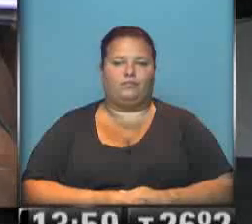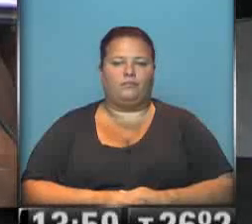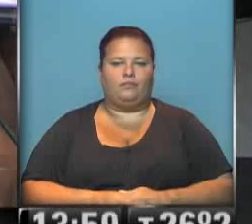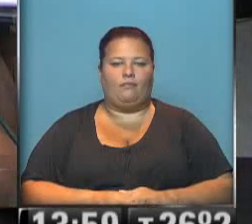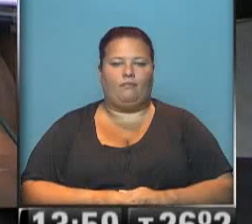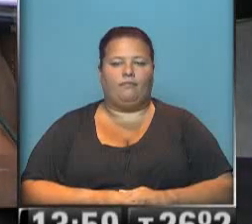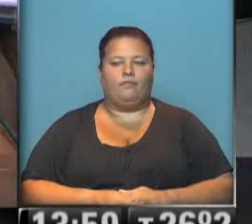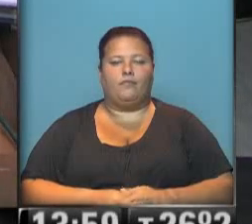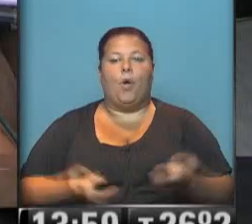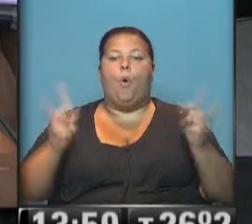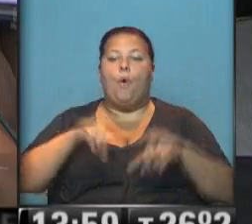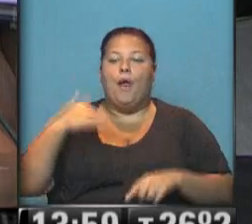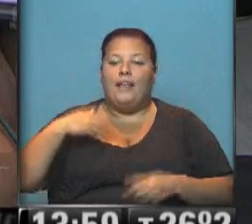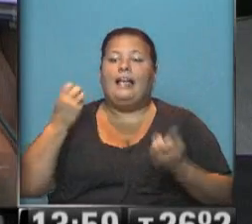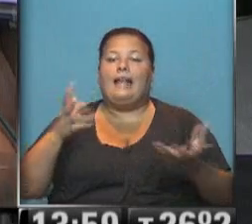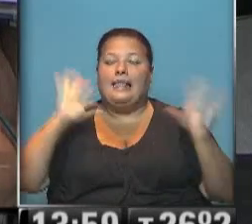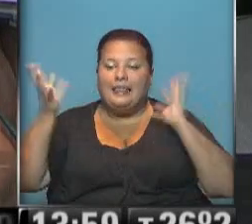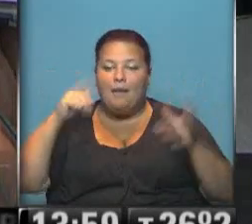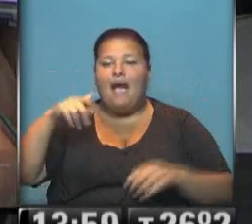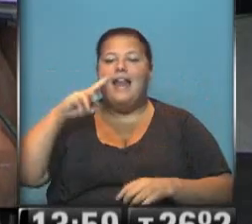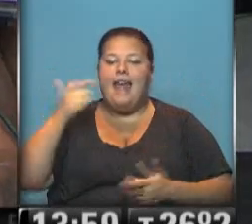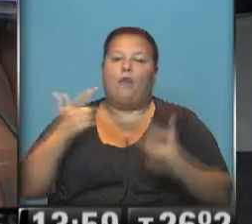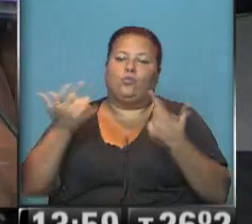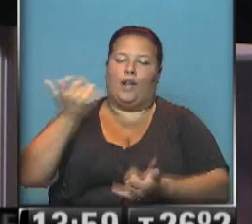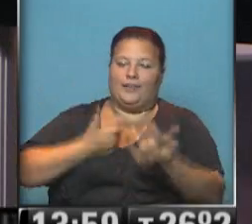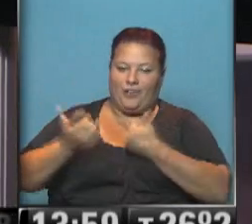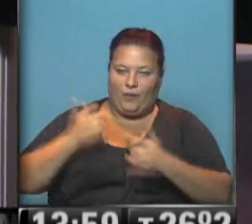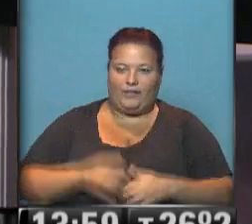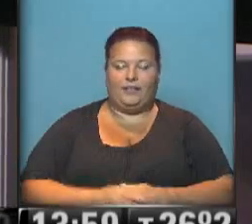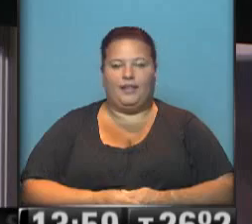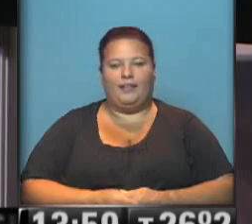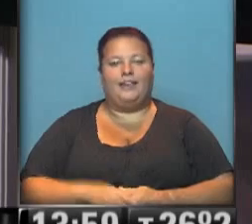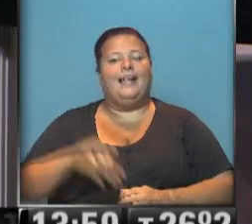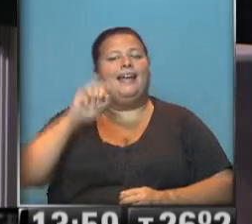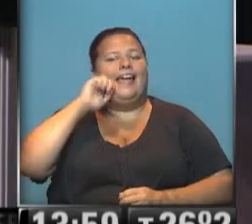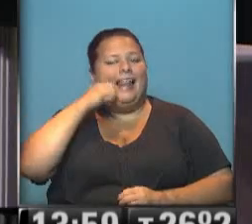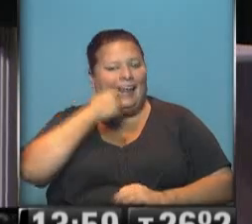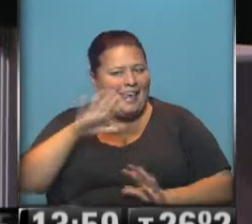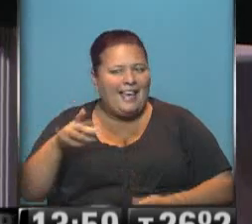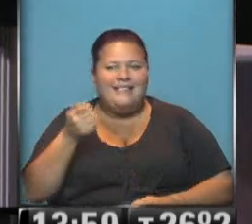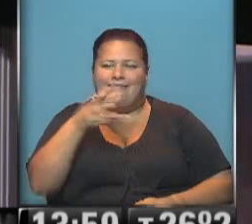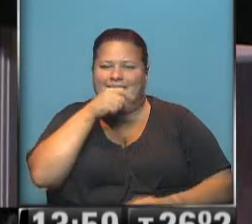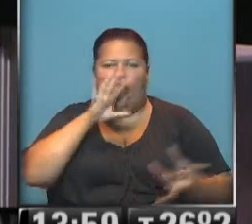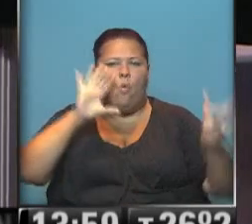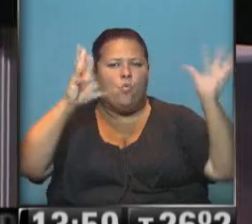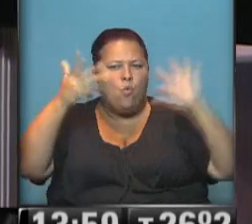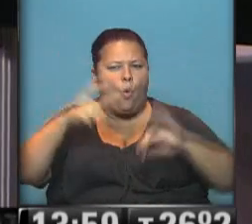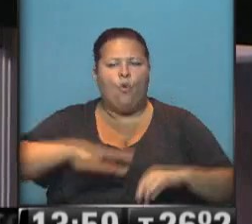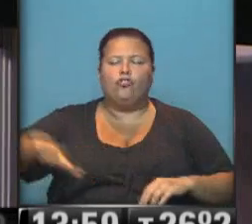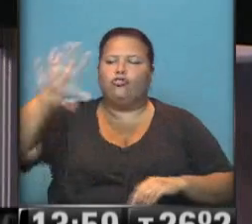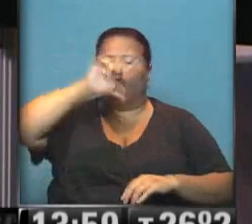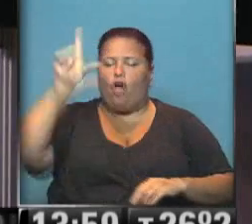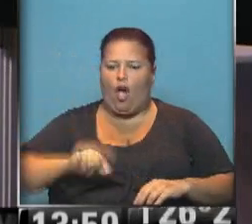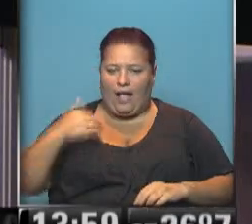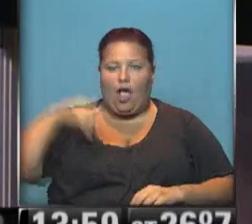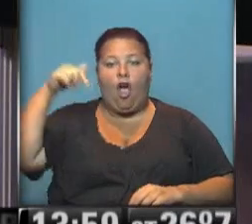Te regreso a la Argentina, ¿cómo estará el tiempo? Está Nadia, por suerte, para decirnos. Lindísimo, casi nada de nubes en todo el territorio